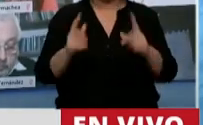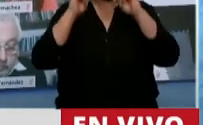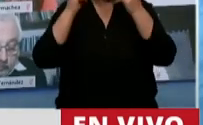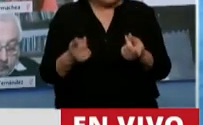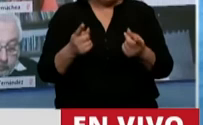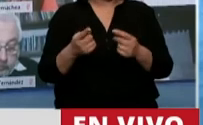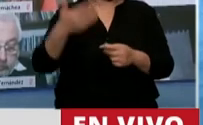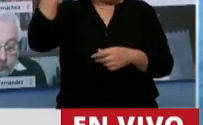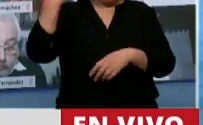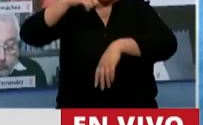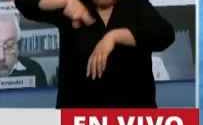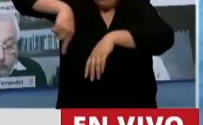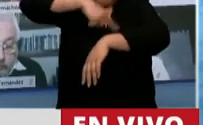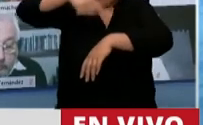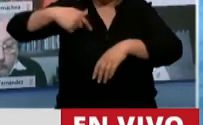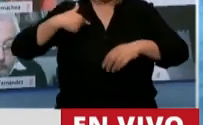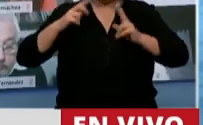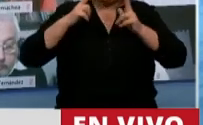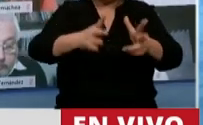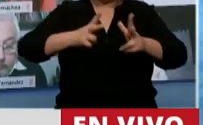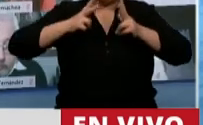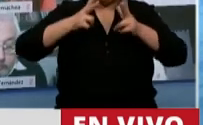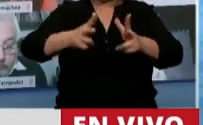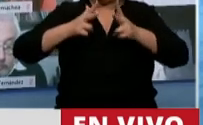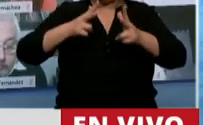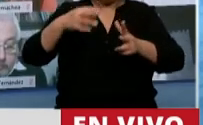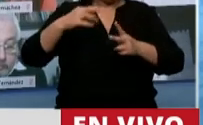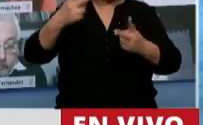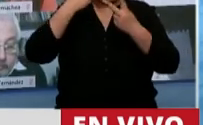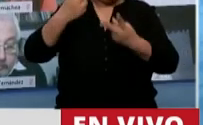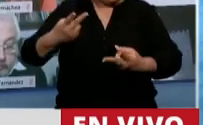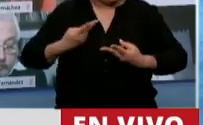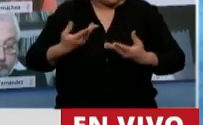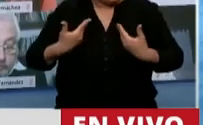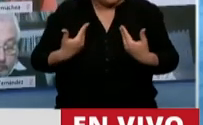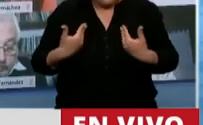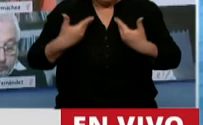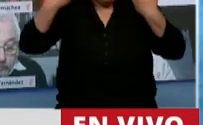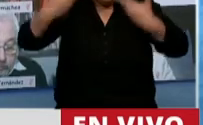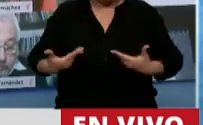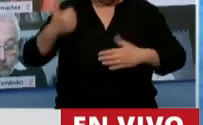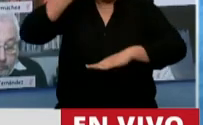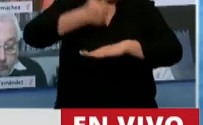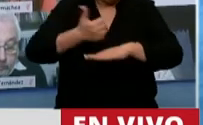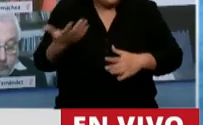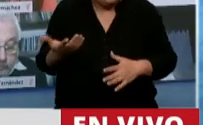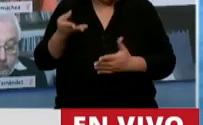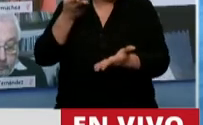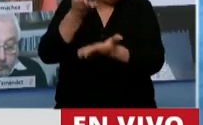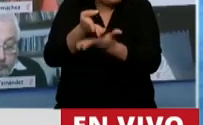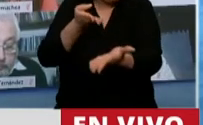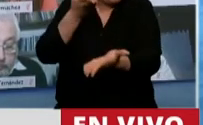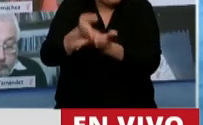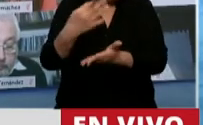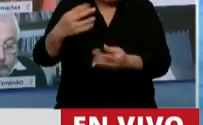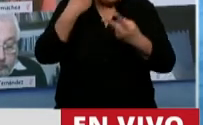horas realizado manifestaciones para que se nos reconozca como parte de esta Cámara y presentes. Que se